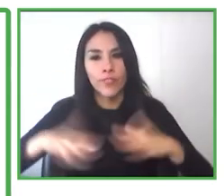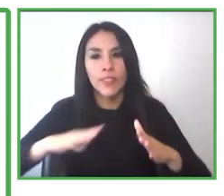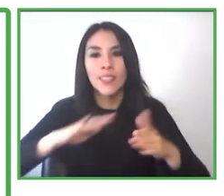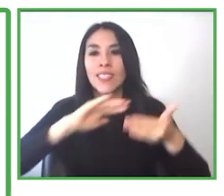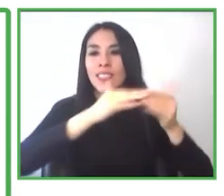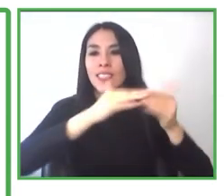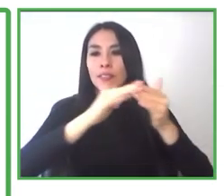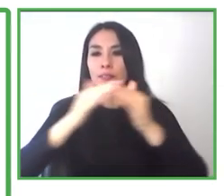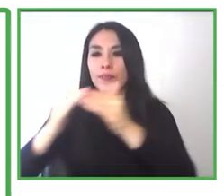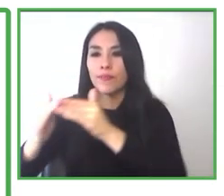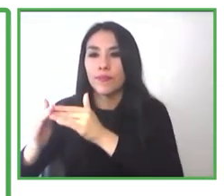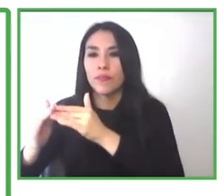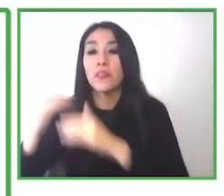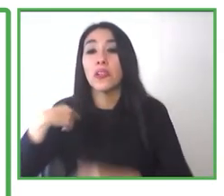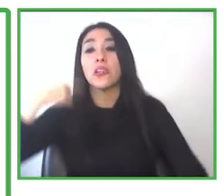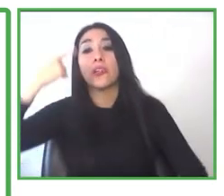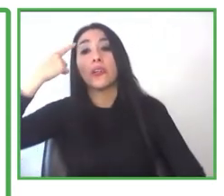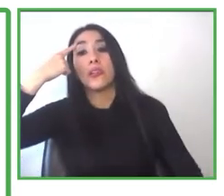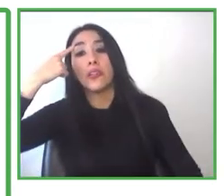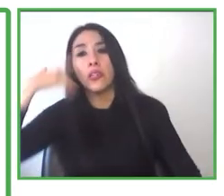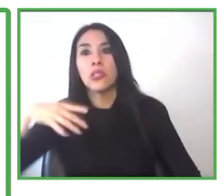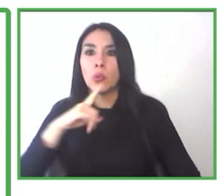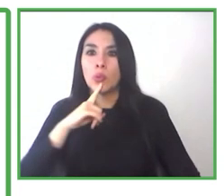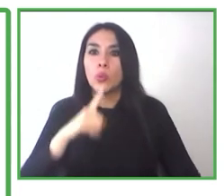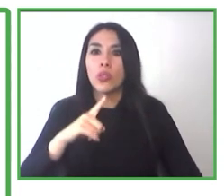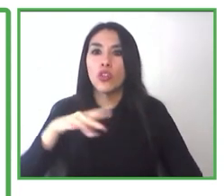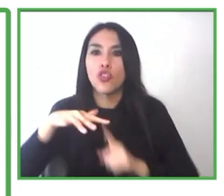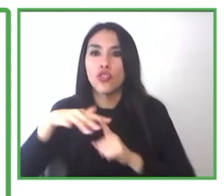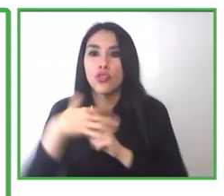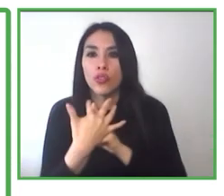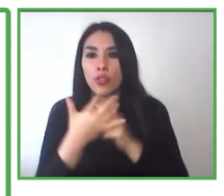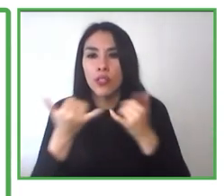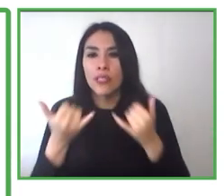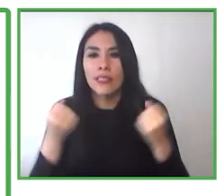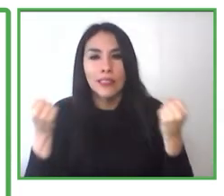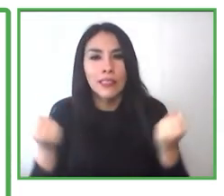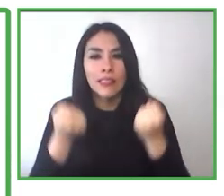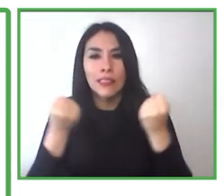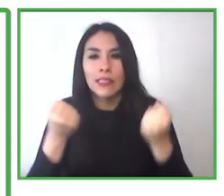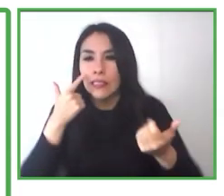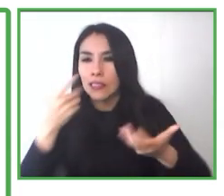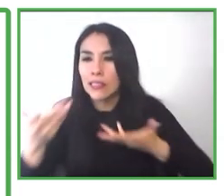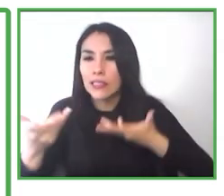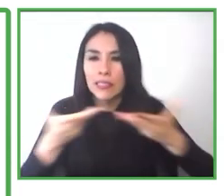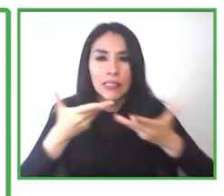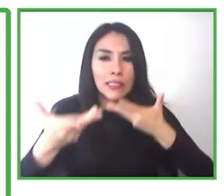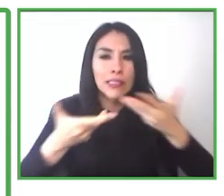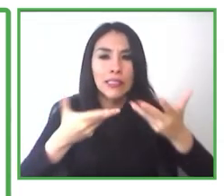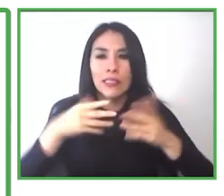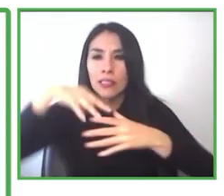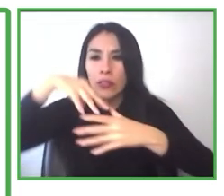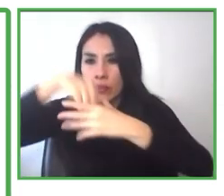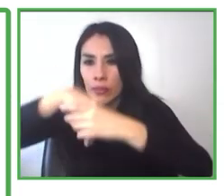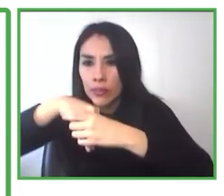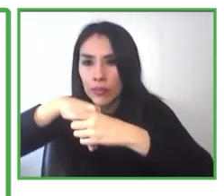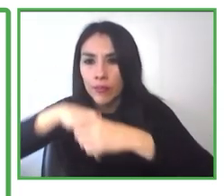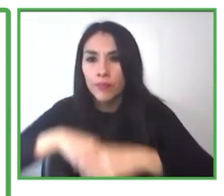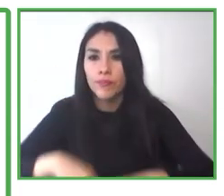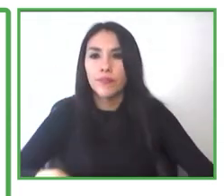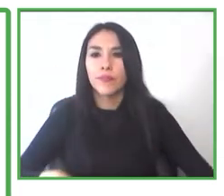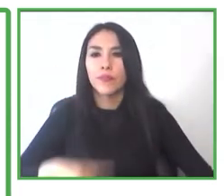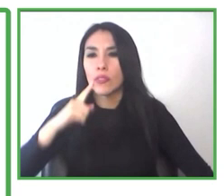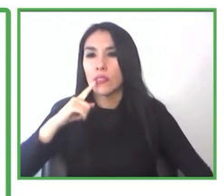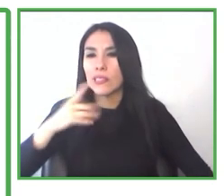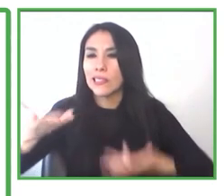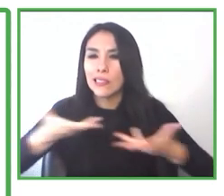promoviendo y generando instancias dentro de su organización para incluir cada vez más a personas con